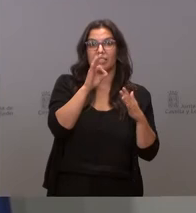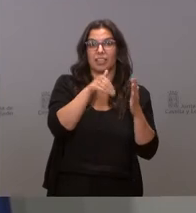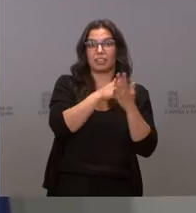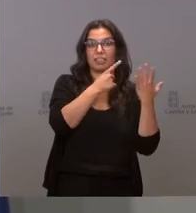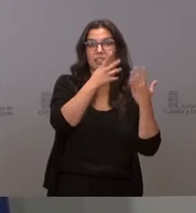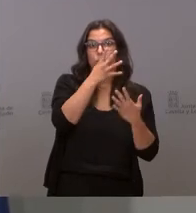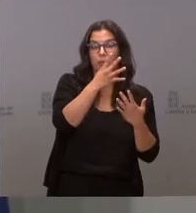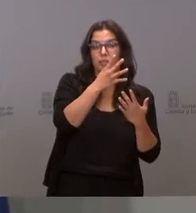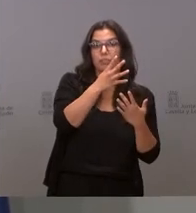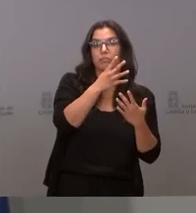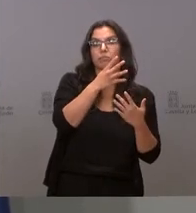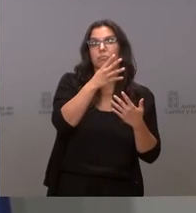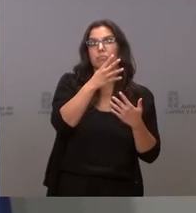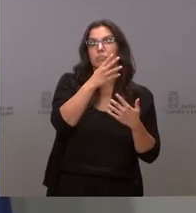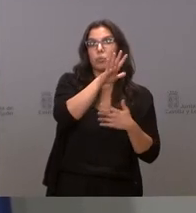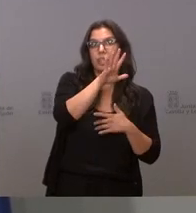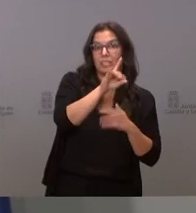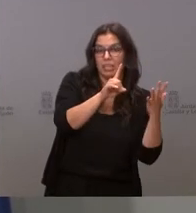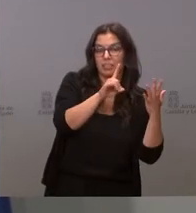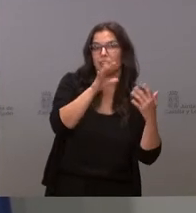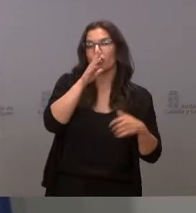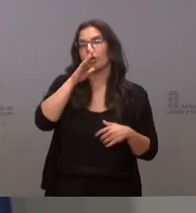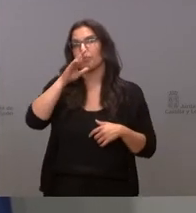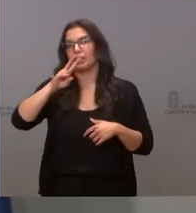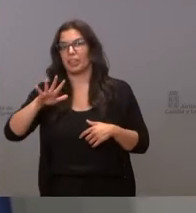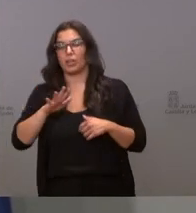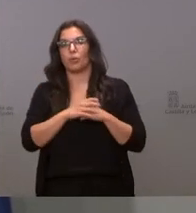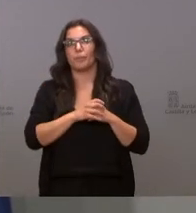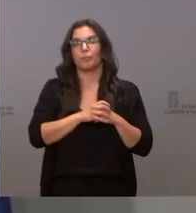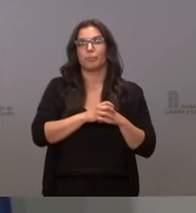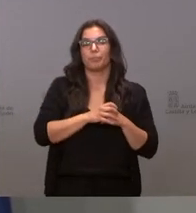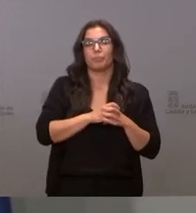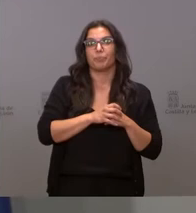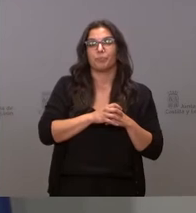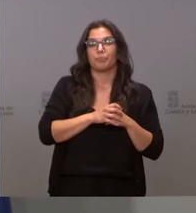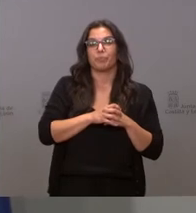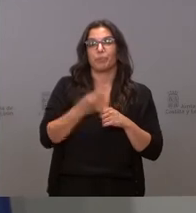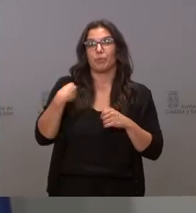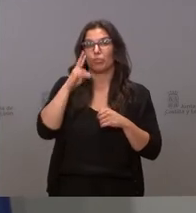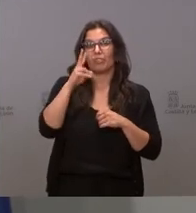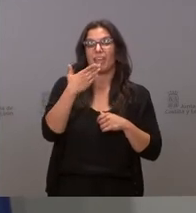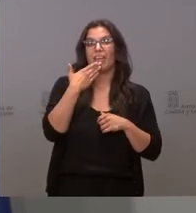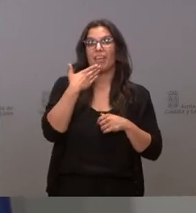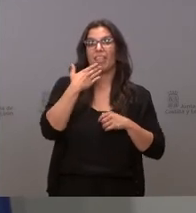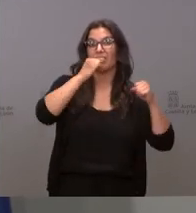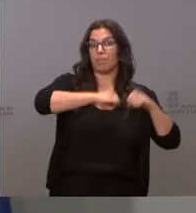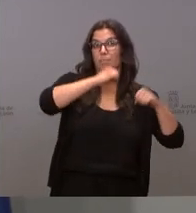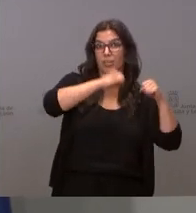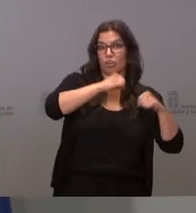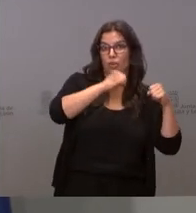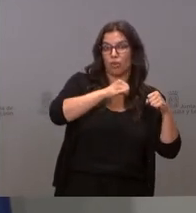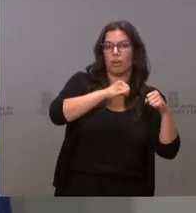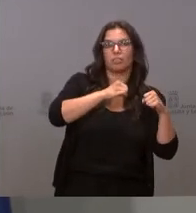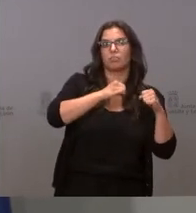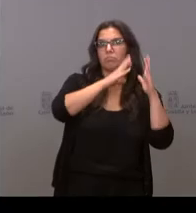-56 hoy 25 en la franja 70-79 15-89 hoy 12,2 en la franja 50